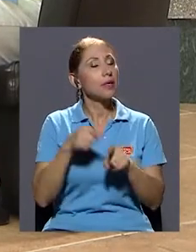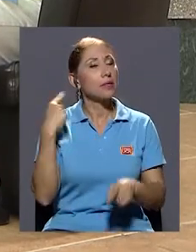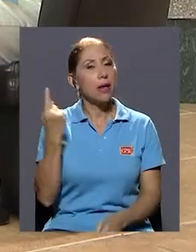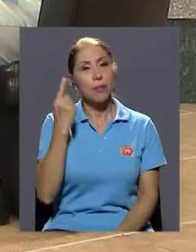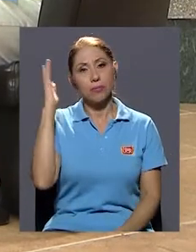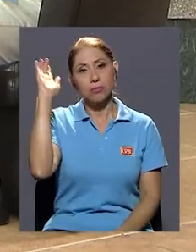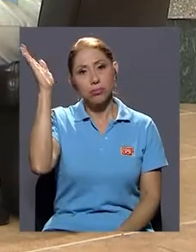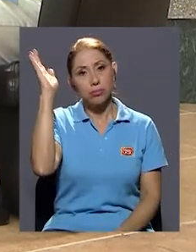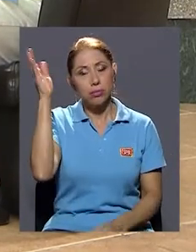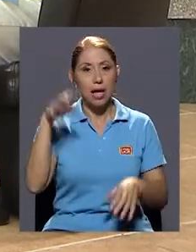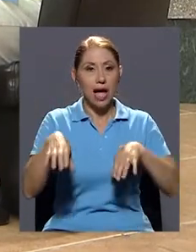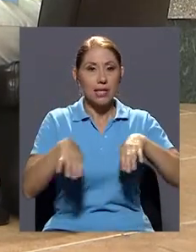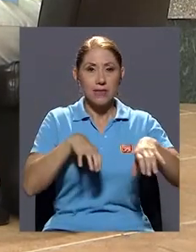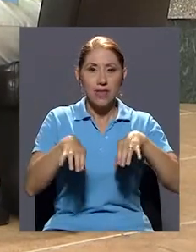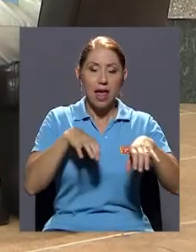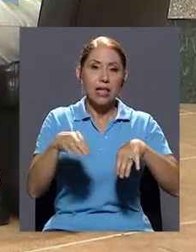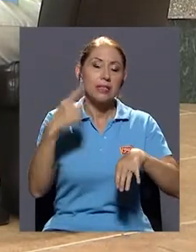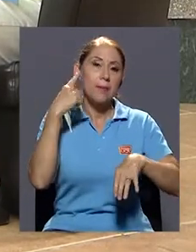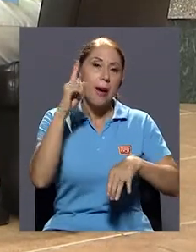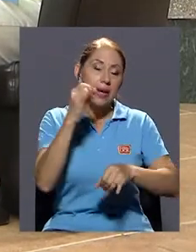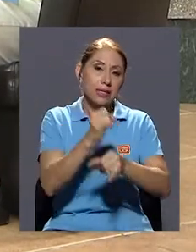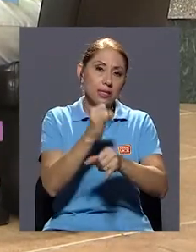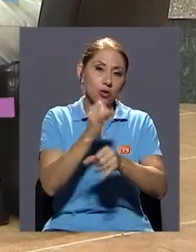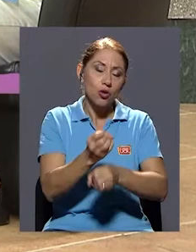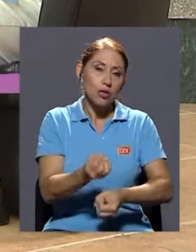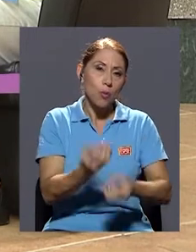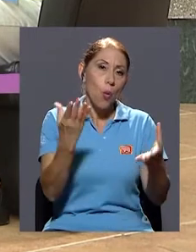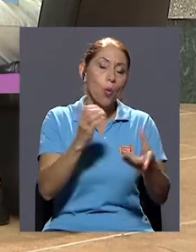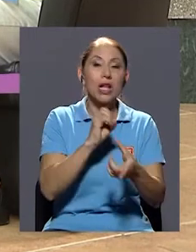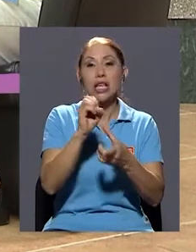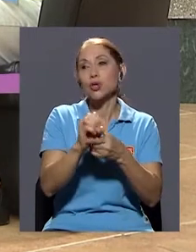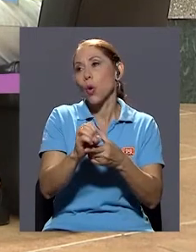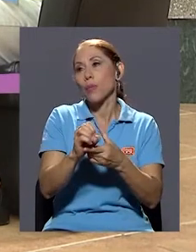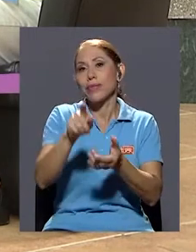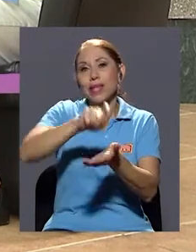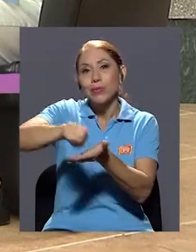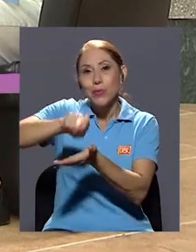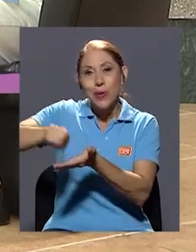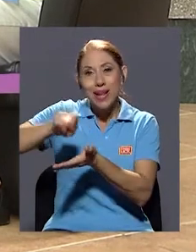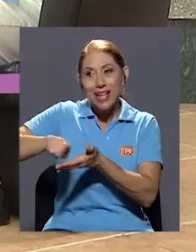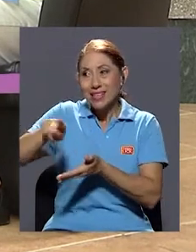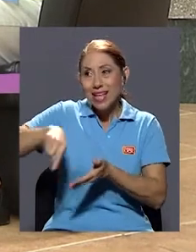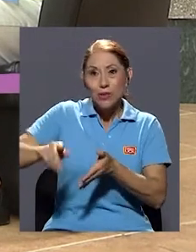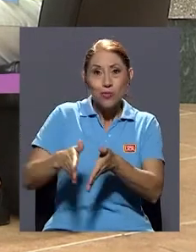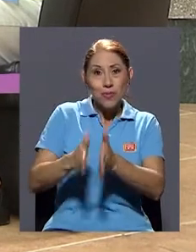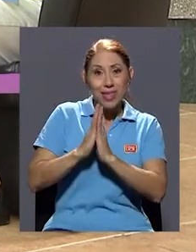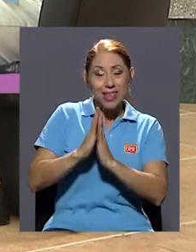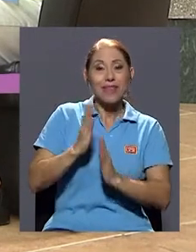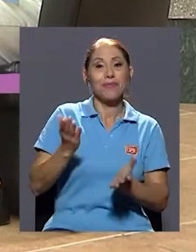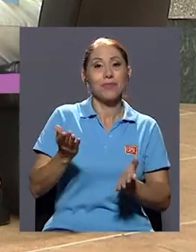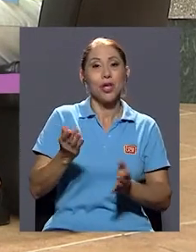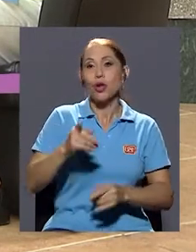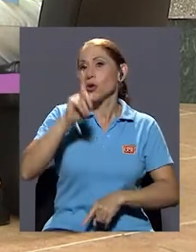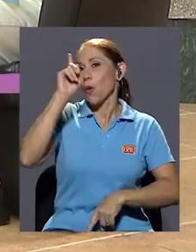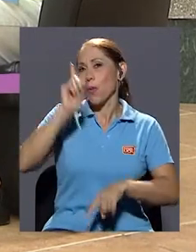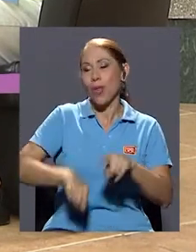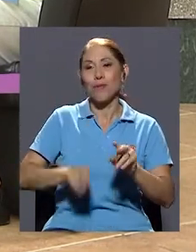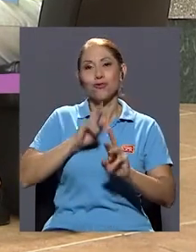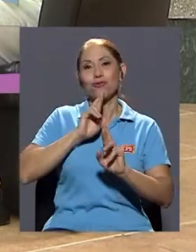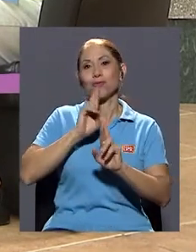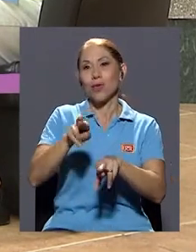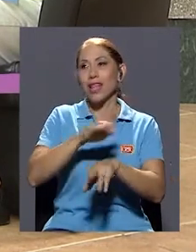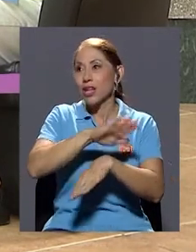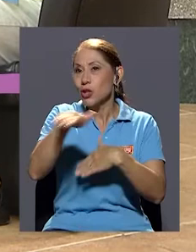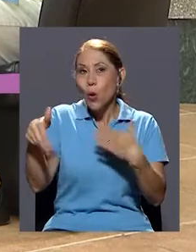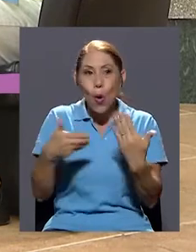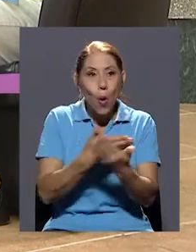ofrecer charlas y actividades a instituciones públicas o escolares que nos lo solicitan, no podemos responder con toda